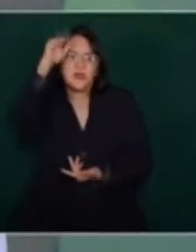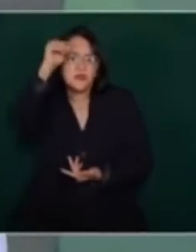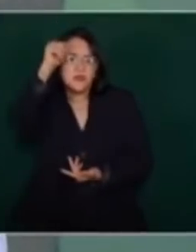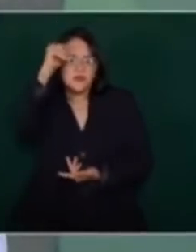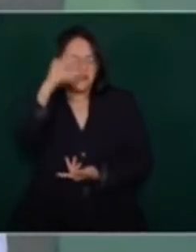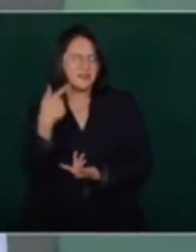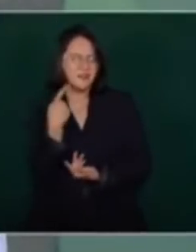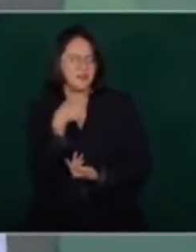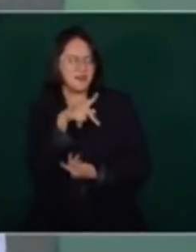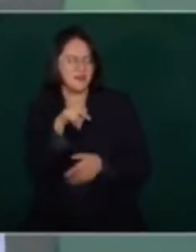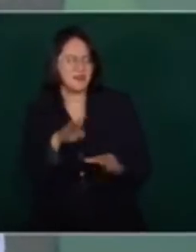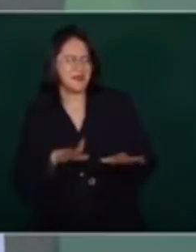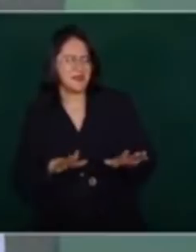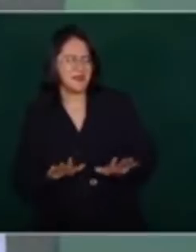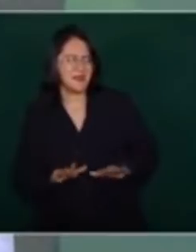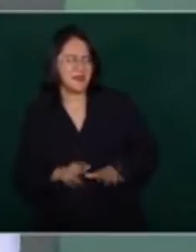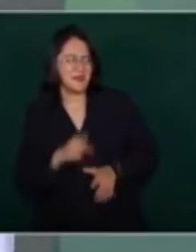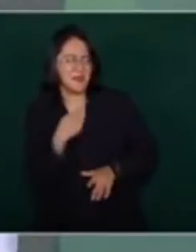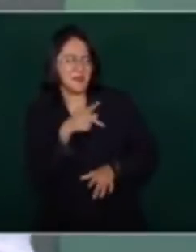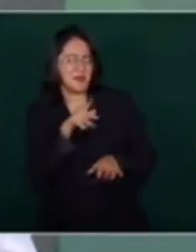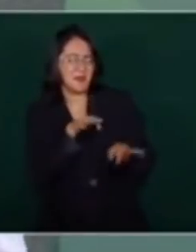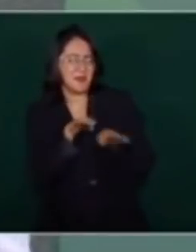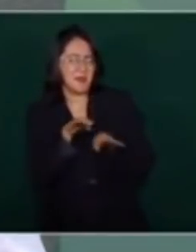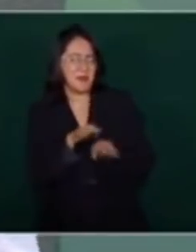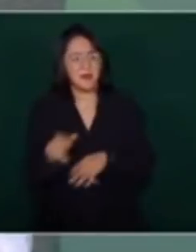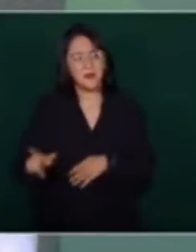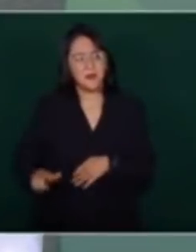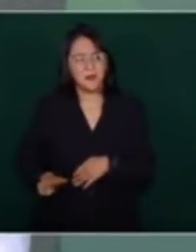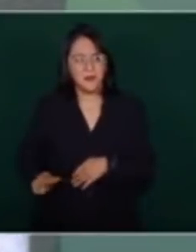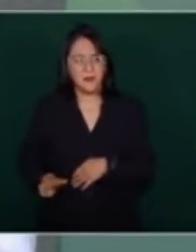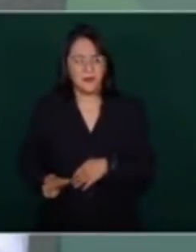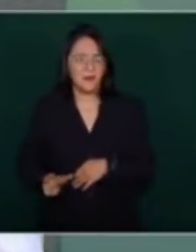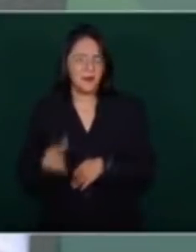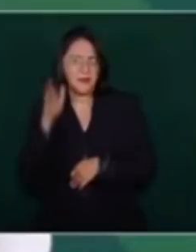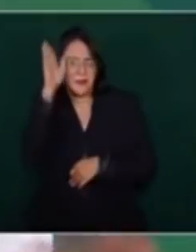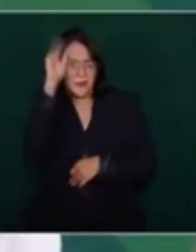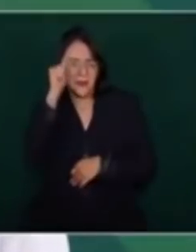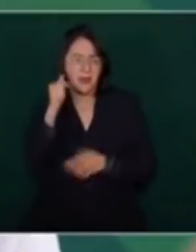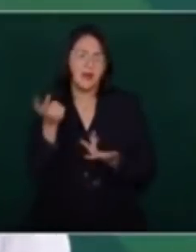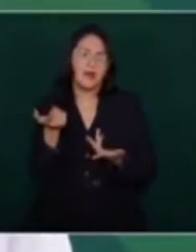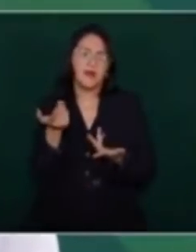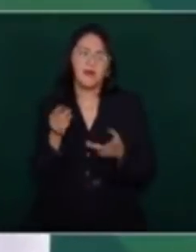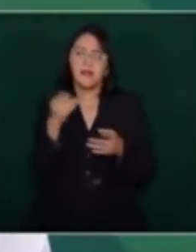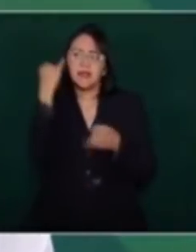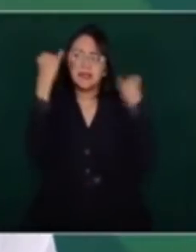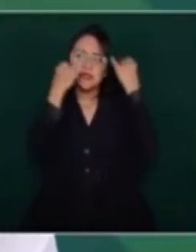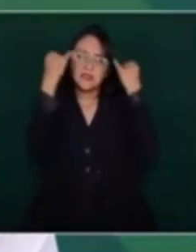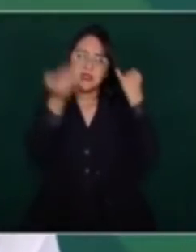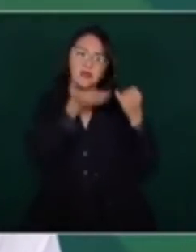transformación, porque son conservadores o